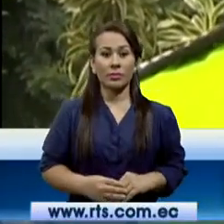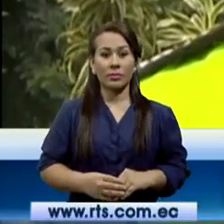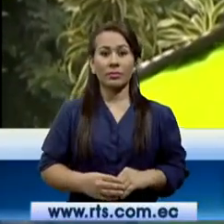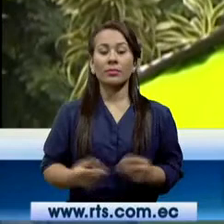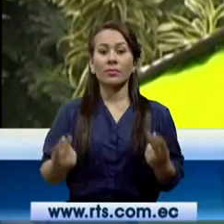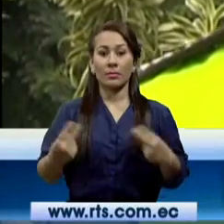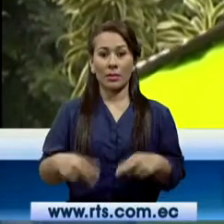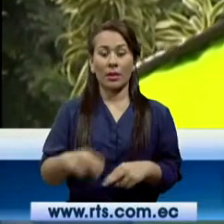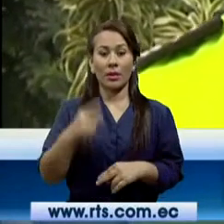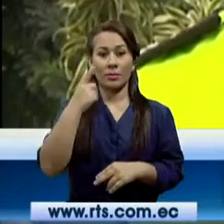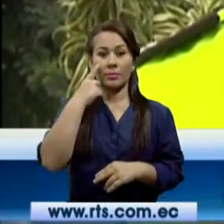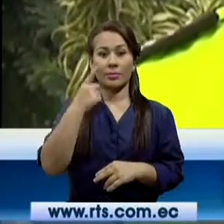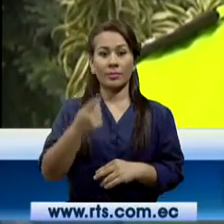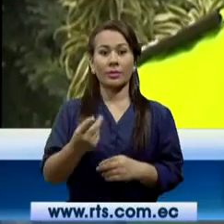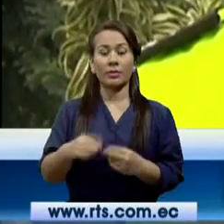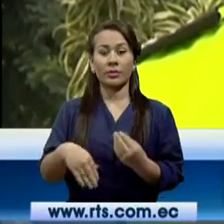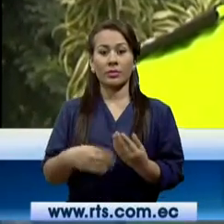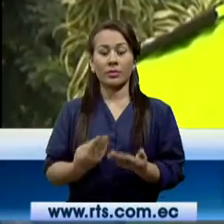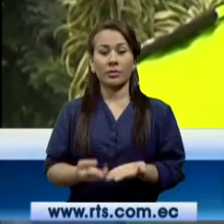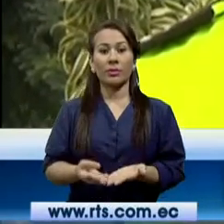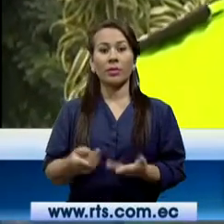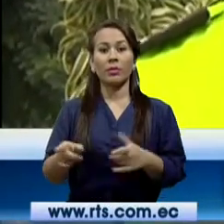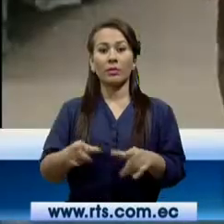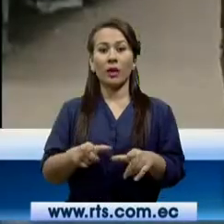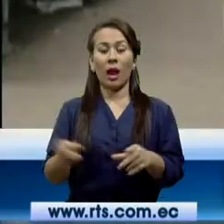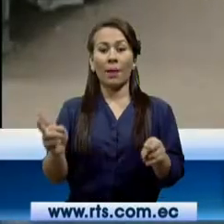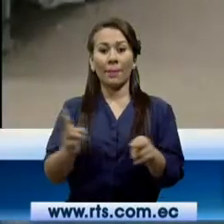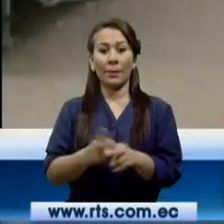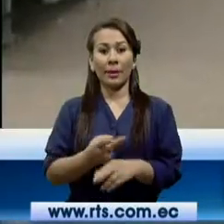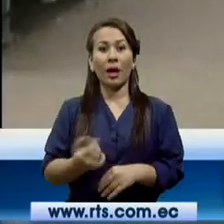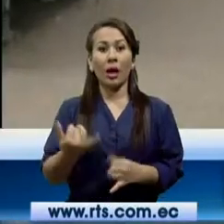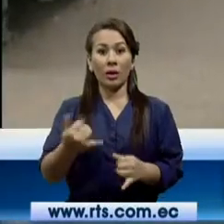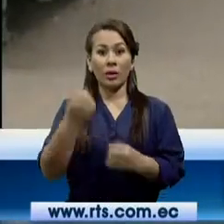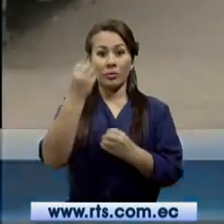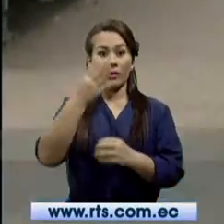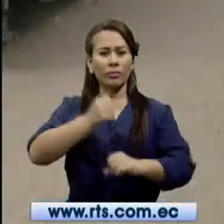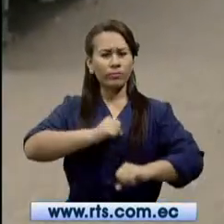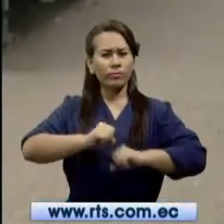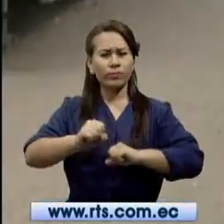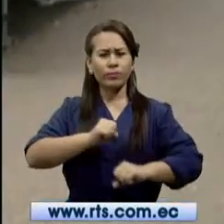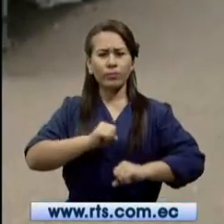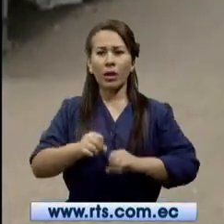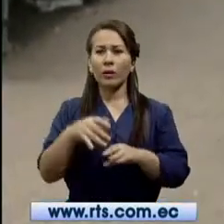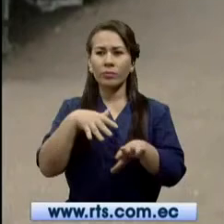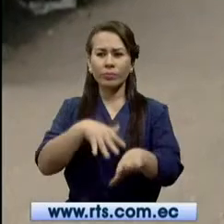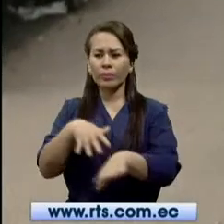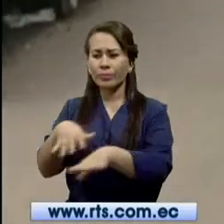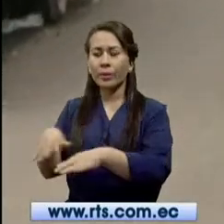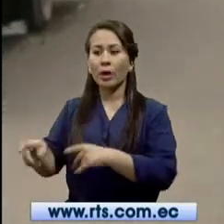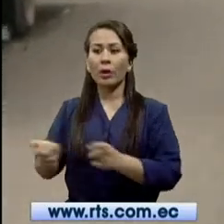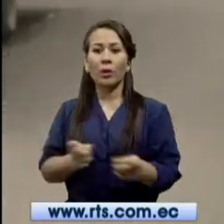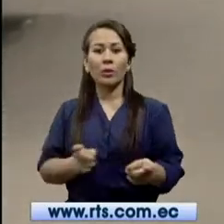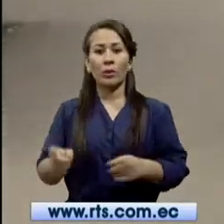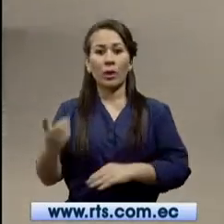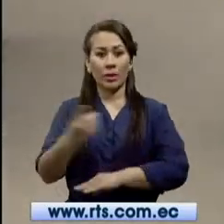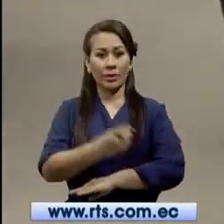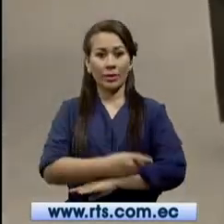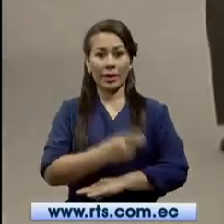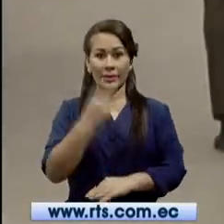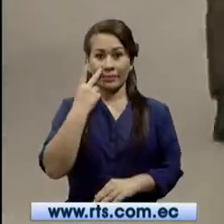ordinarios patrullaje y los megaoperativos en los sectores conflictivos. Anunciaron que intensificarán los operativos en los próximos días.